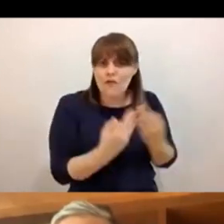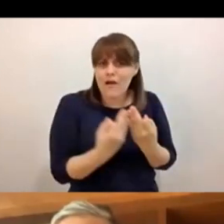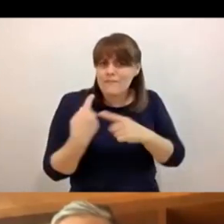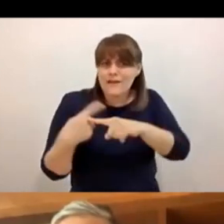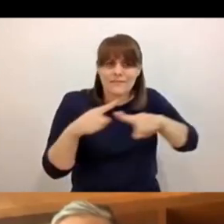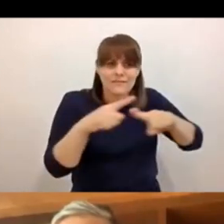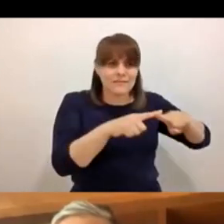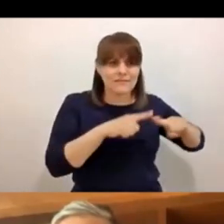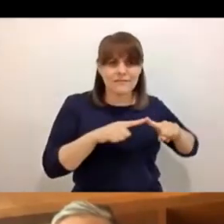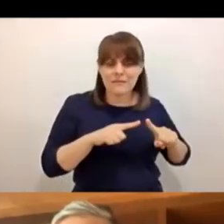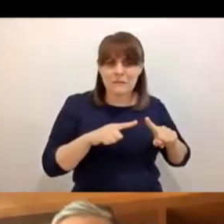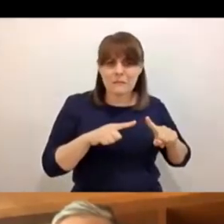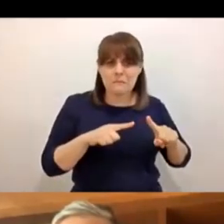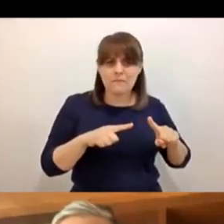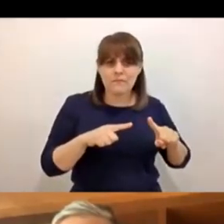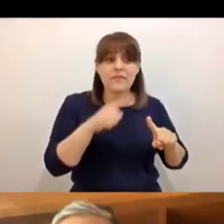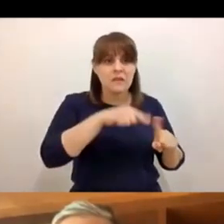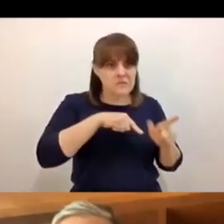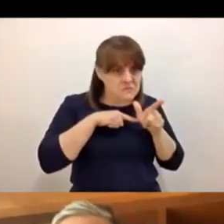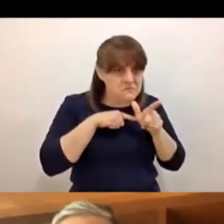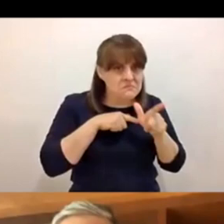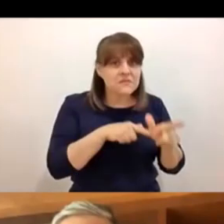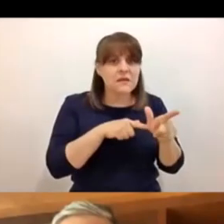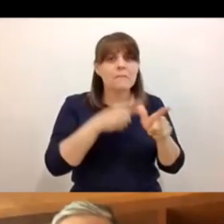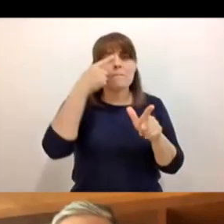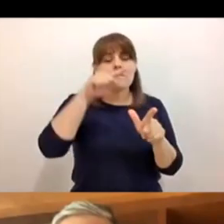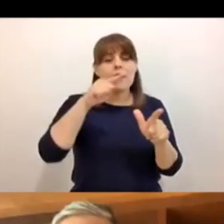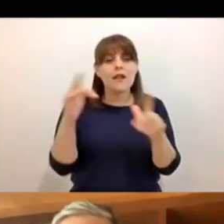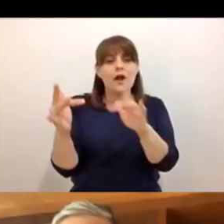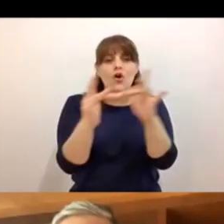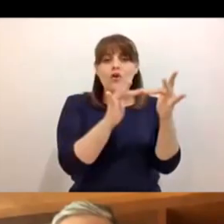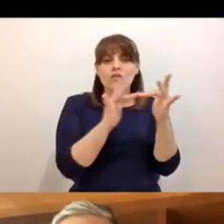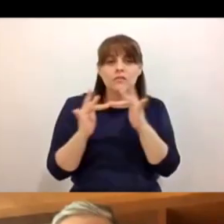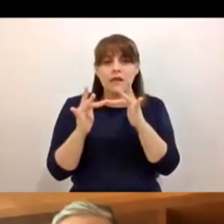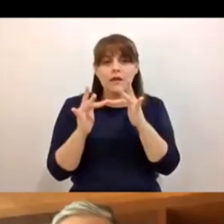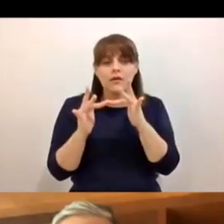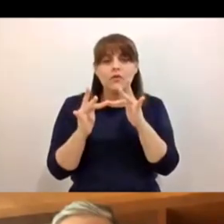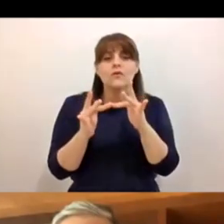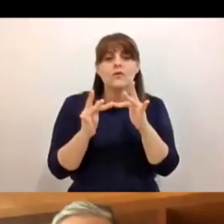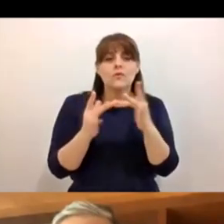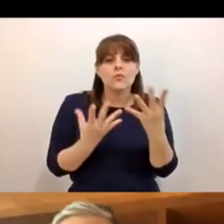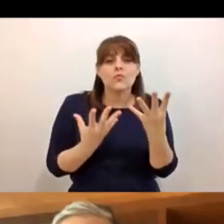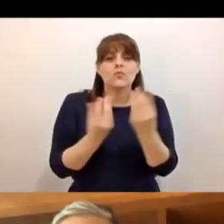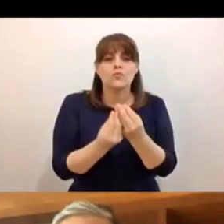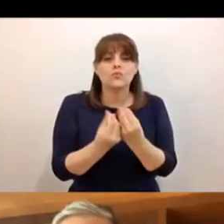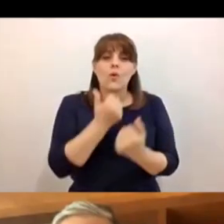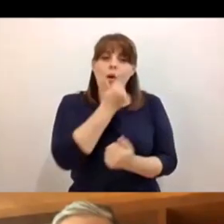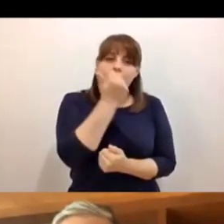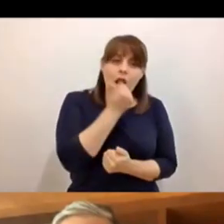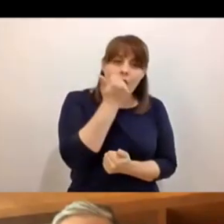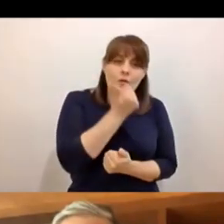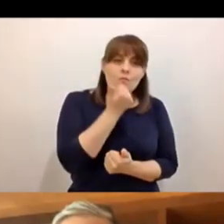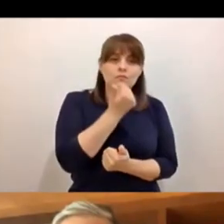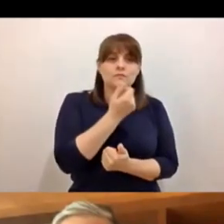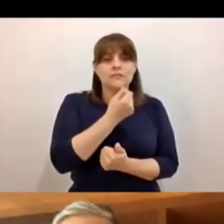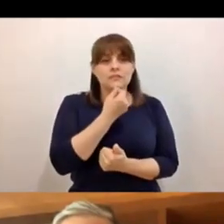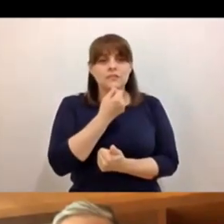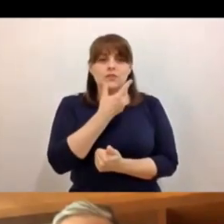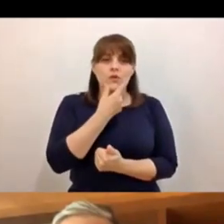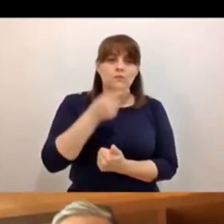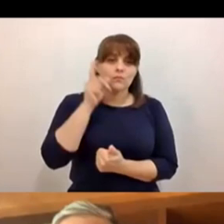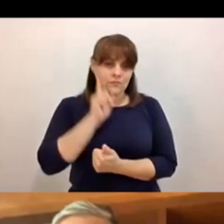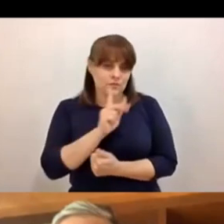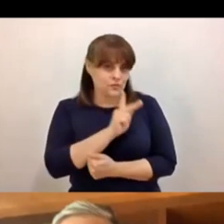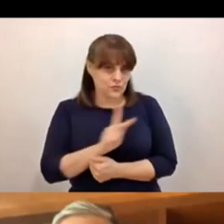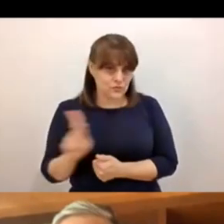siguieron en contacto con sus alumnas, con sus alumnos. Y yo